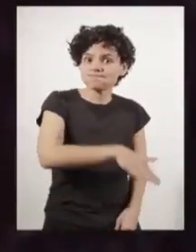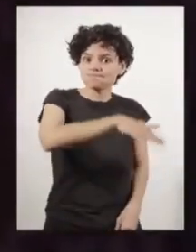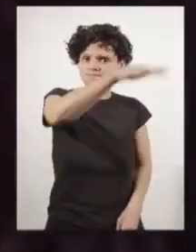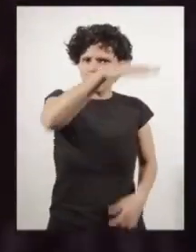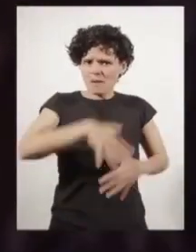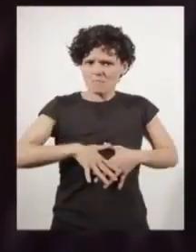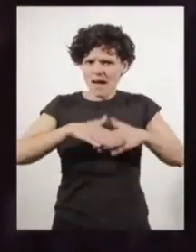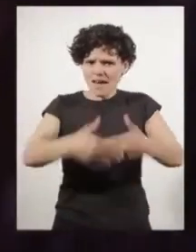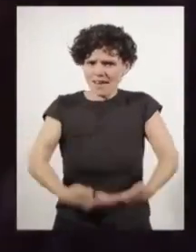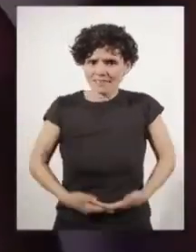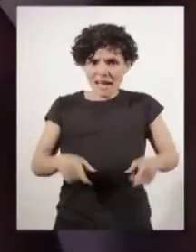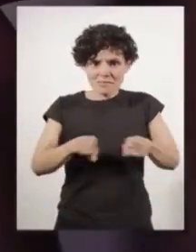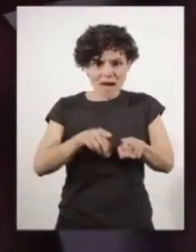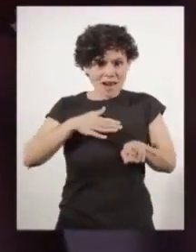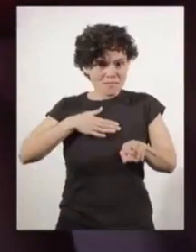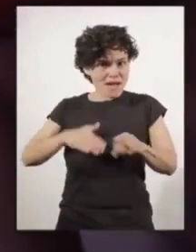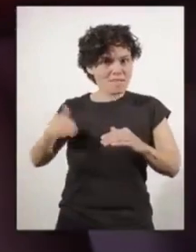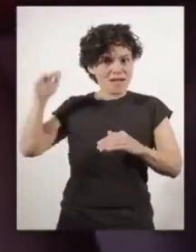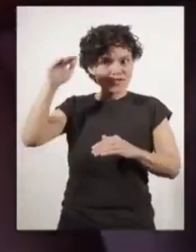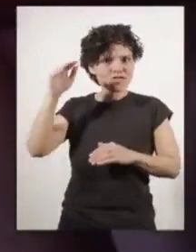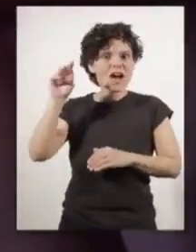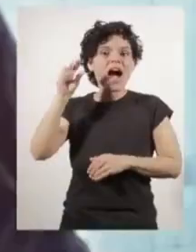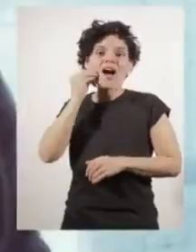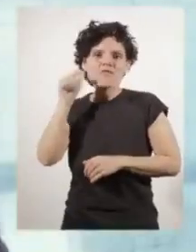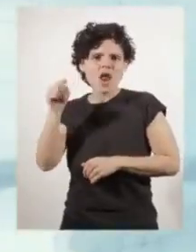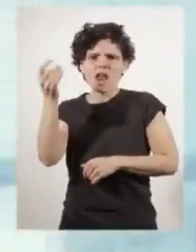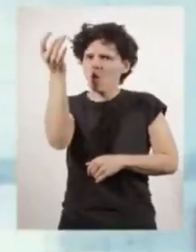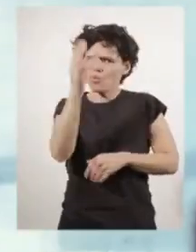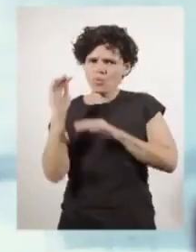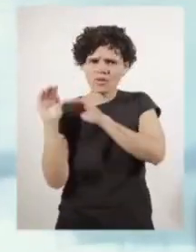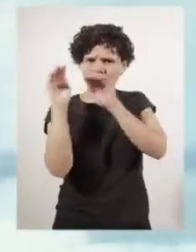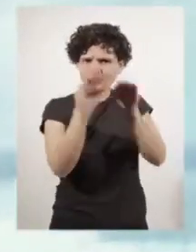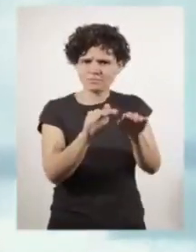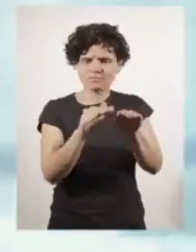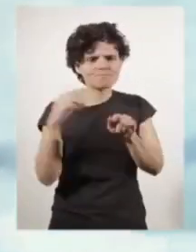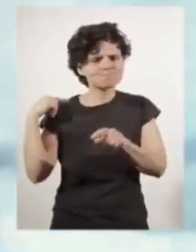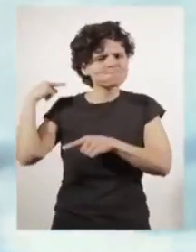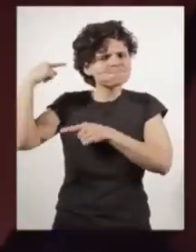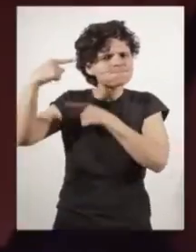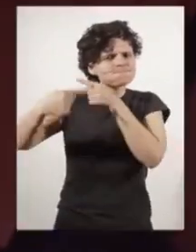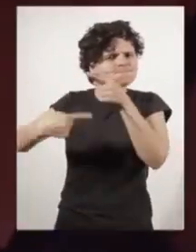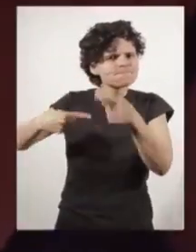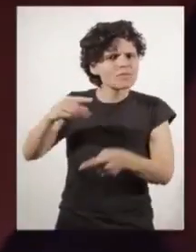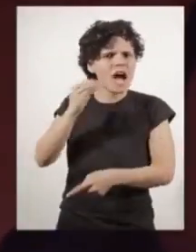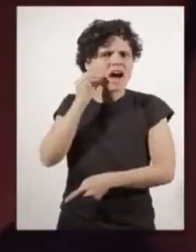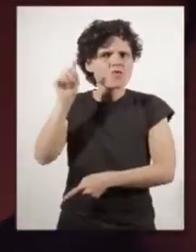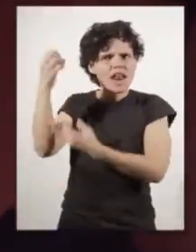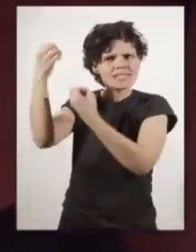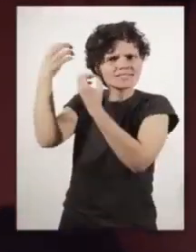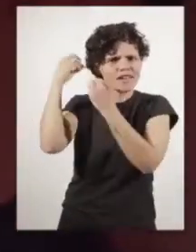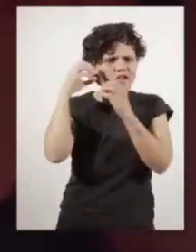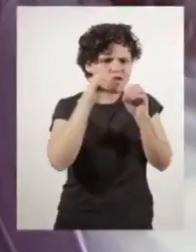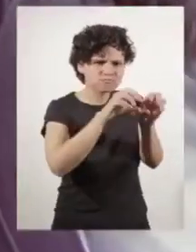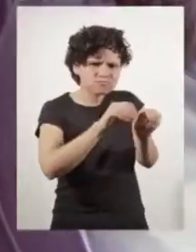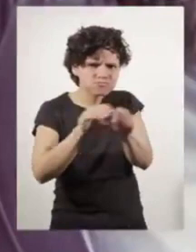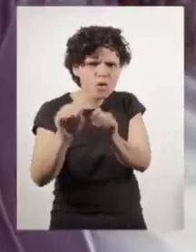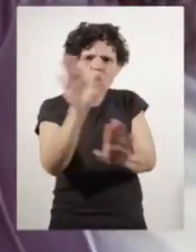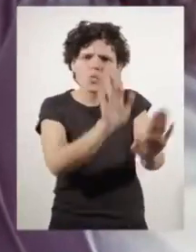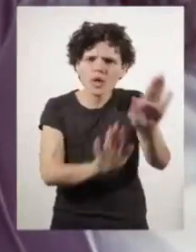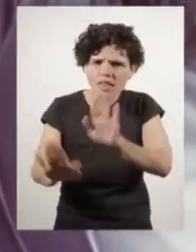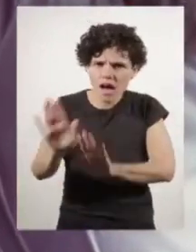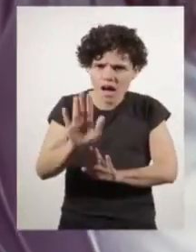mi abuela fue su único apoyo. De generación en generación, nos enseñó a todas a cuidarnos,